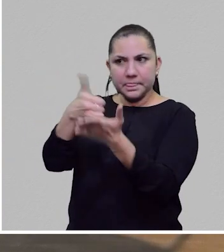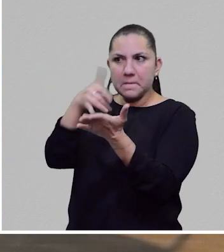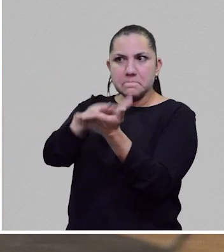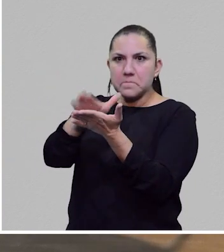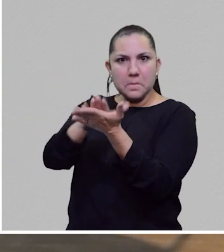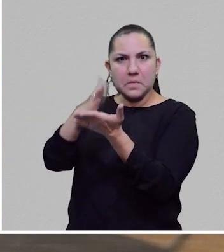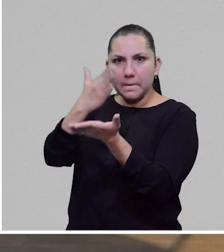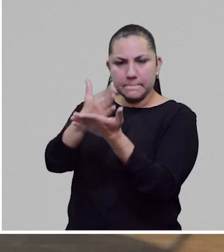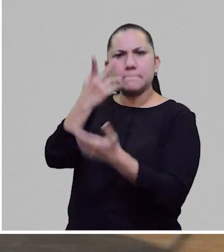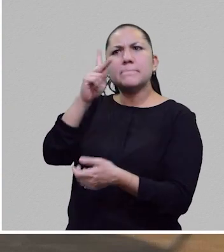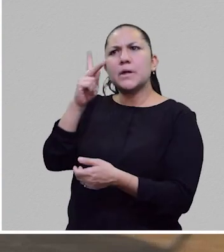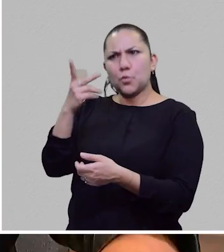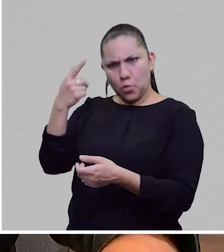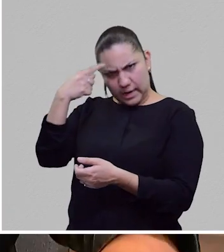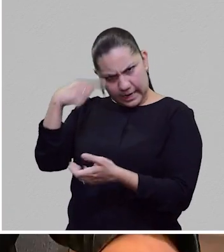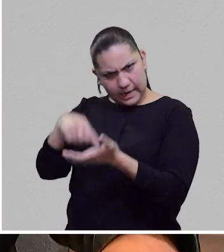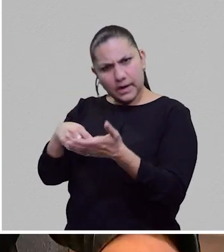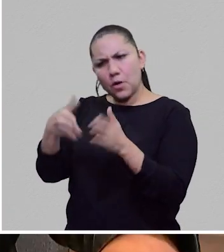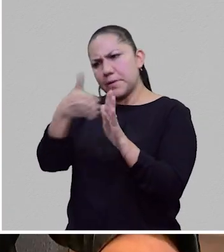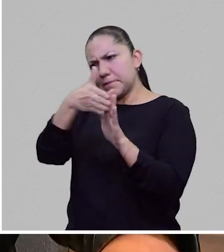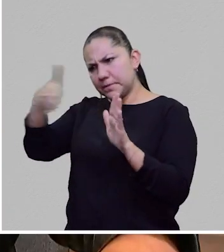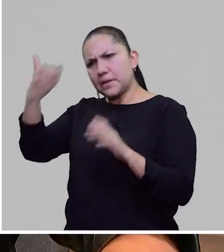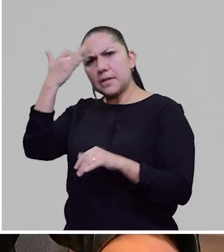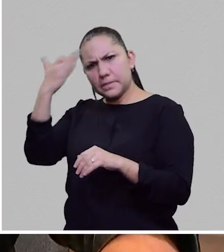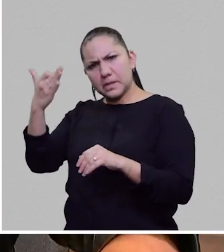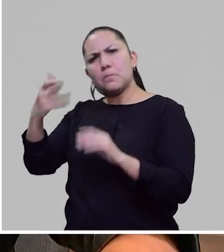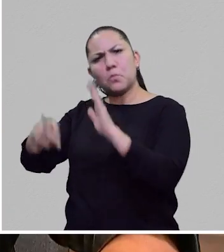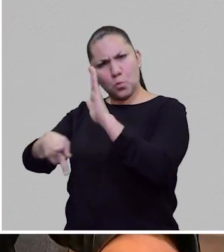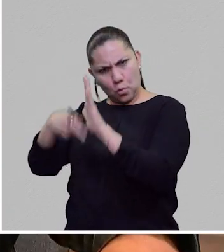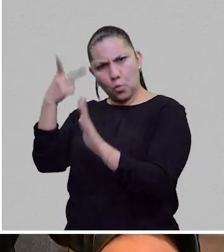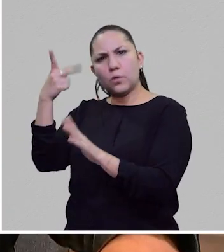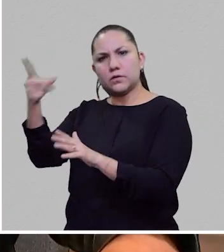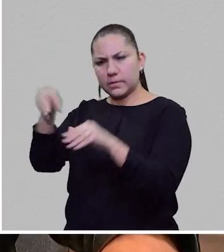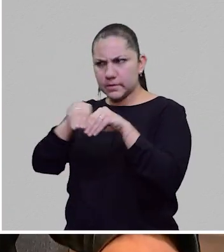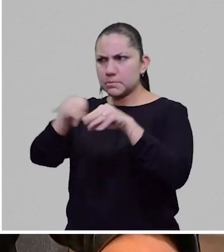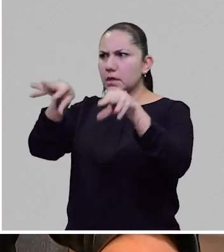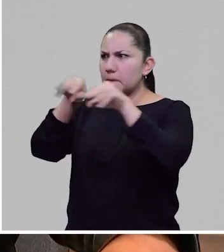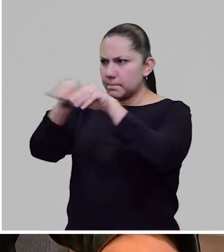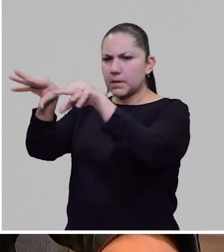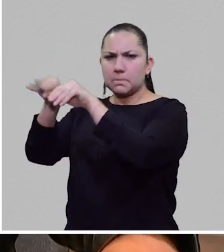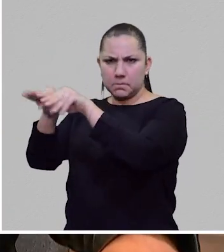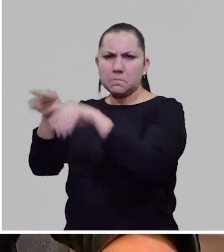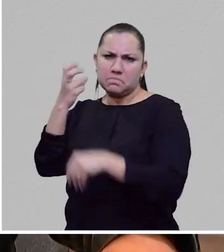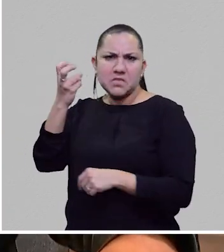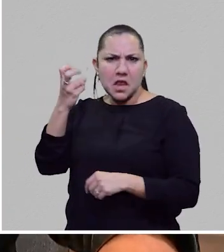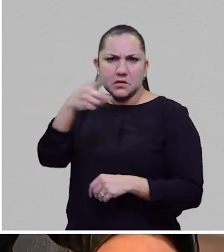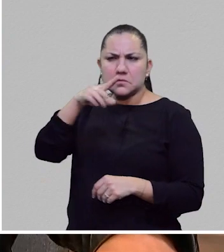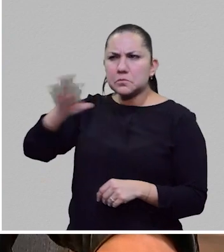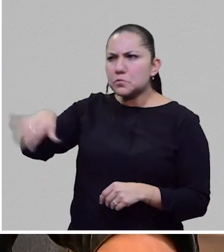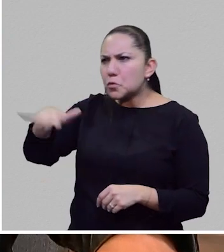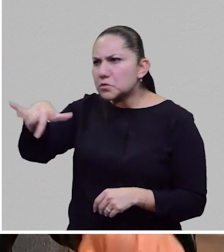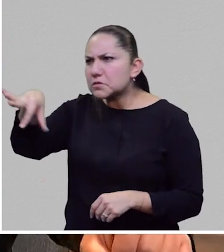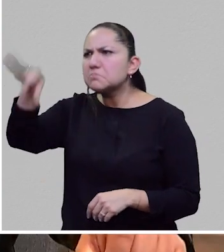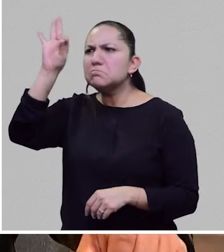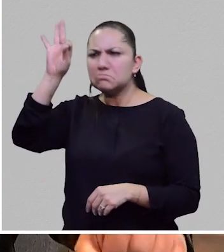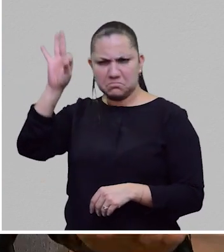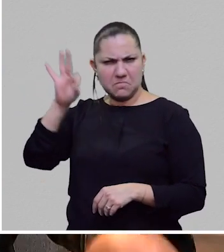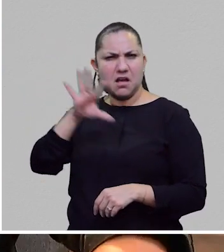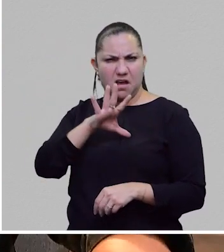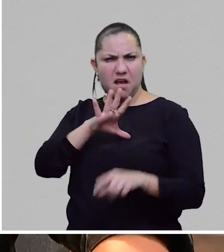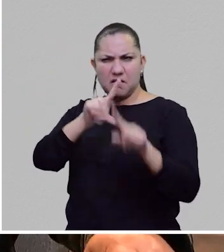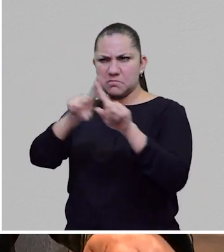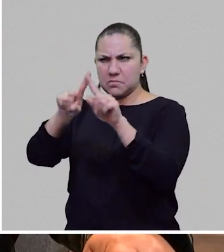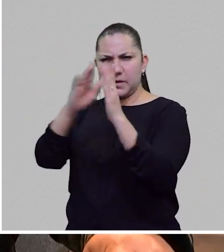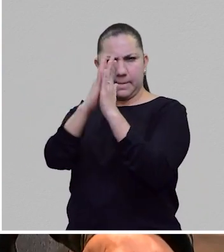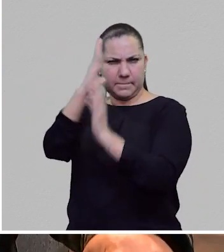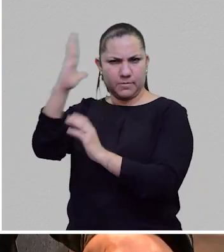reeditando, todo es tan aislable, pero no estoy seguro si Siberiada ya está en esa edición, pero es más o menos fácil de conseguir en